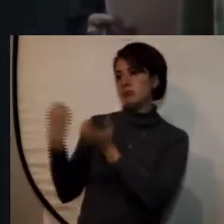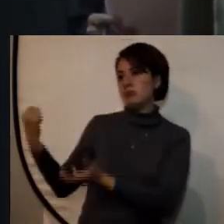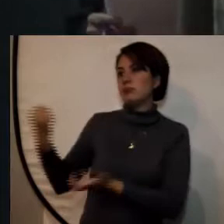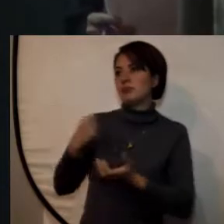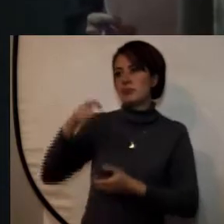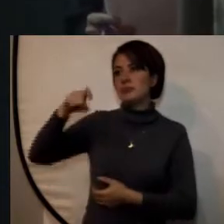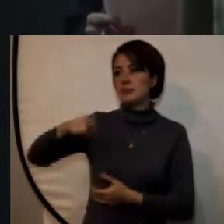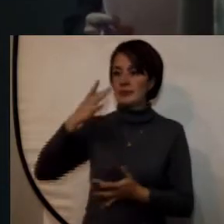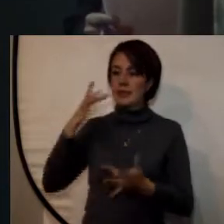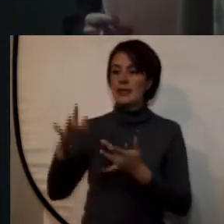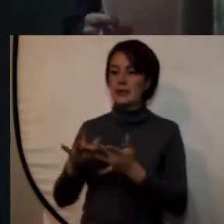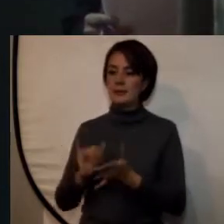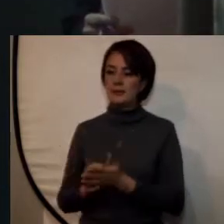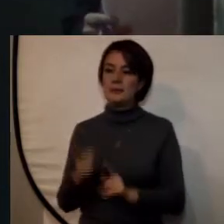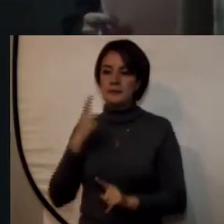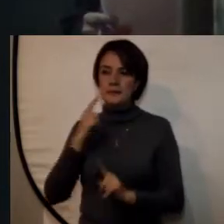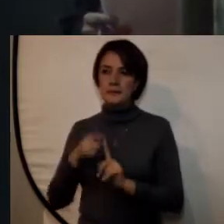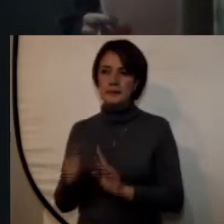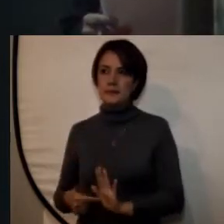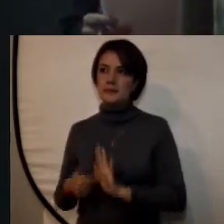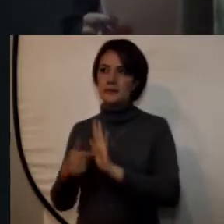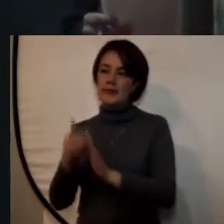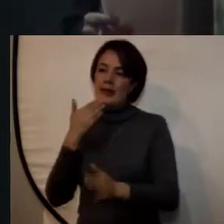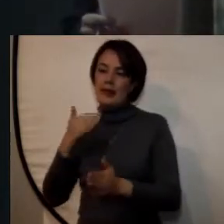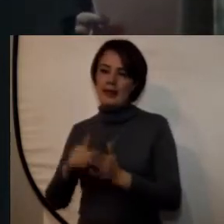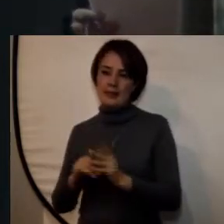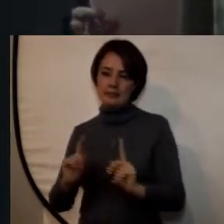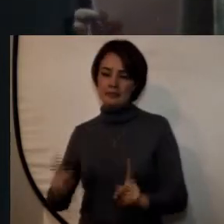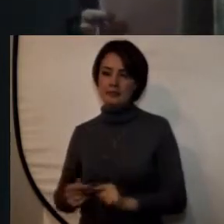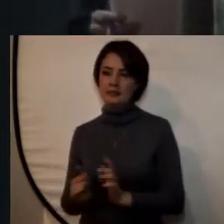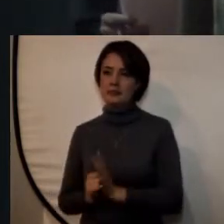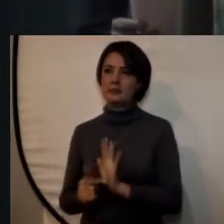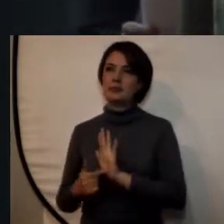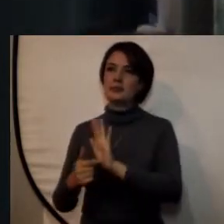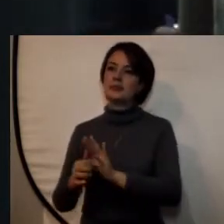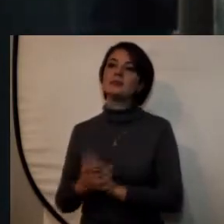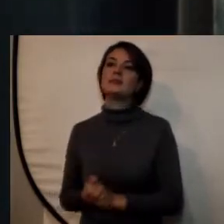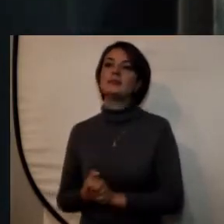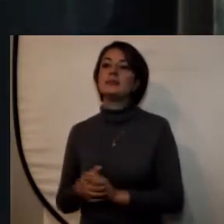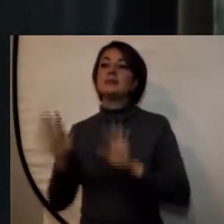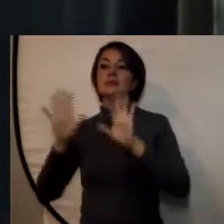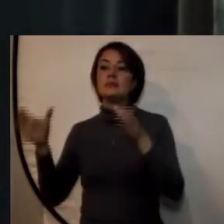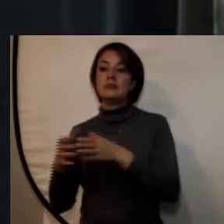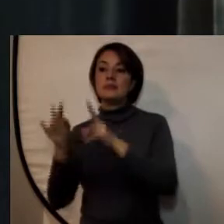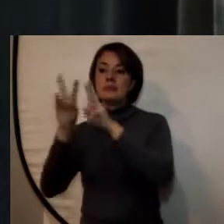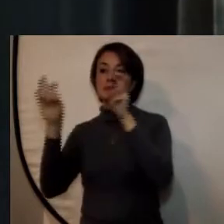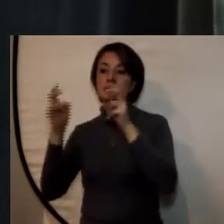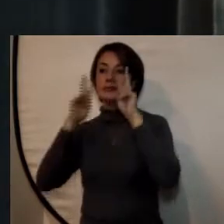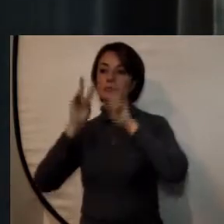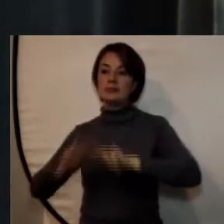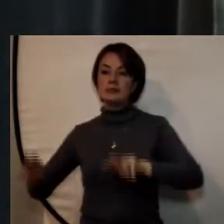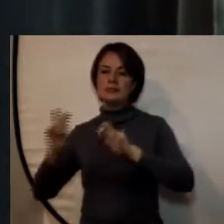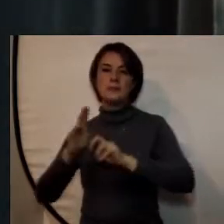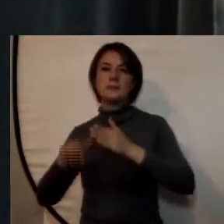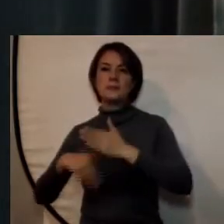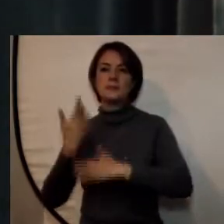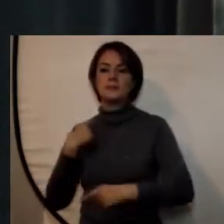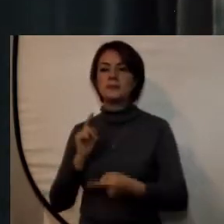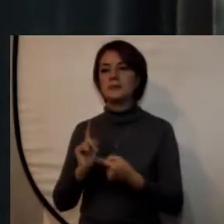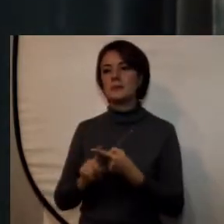permítame ilustrarlo con unos ejemplos concretos en el campo de la investigación iniciamos